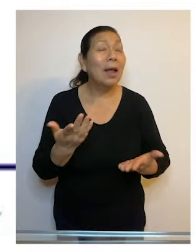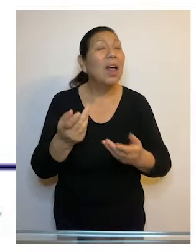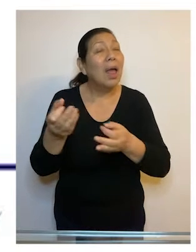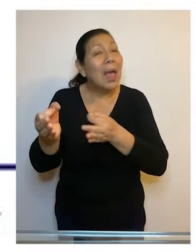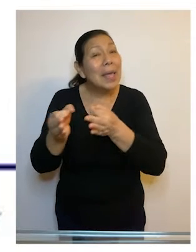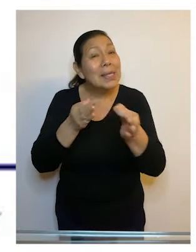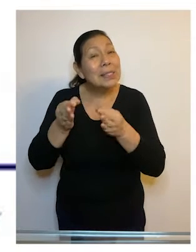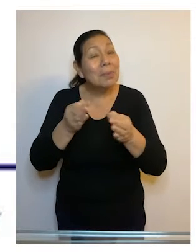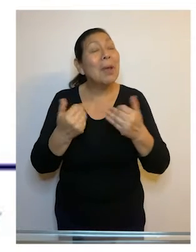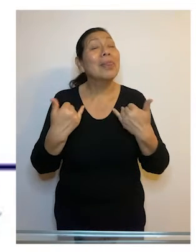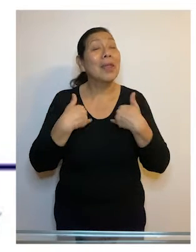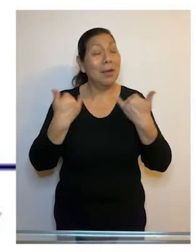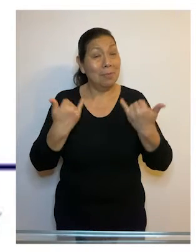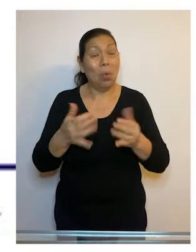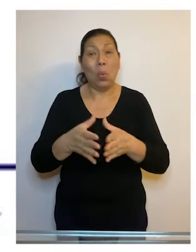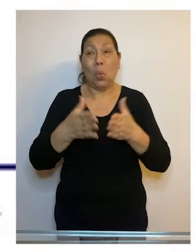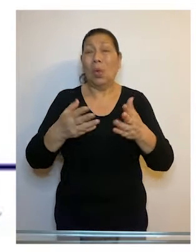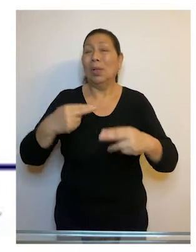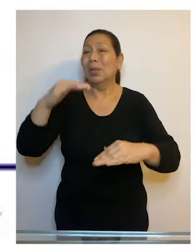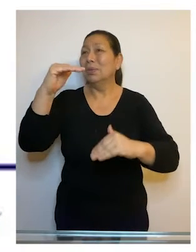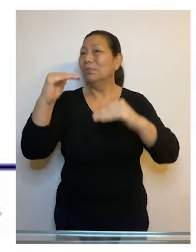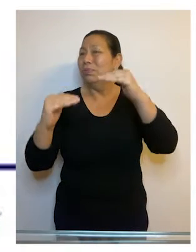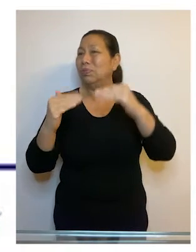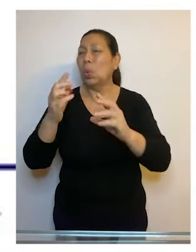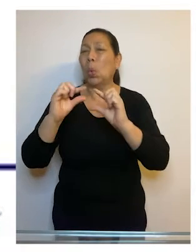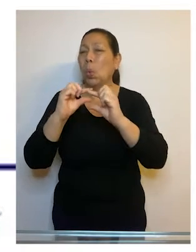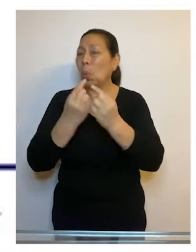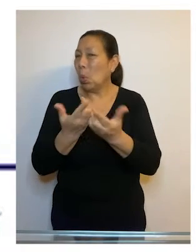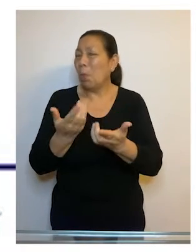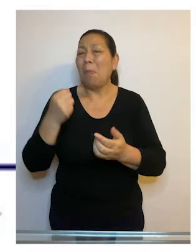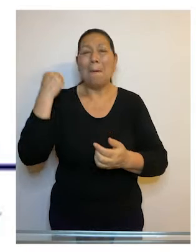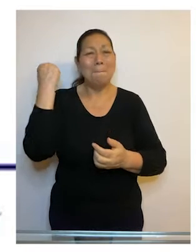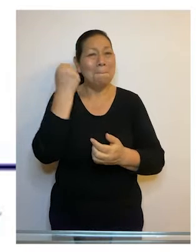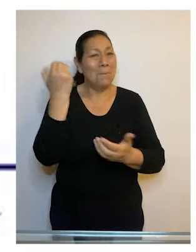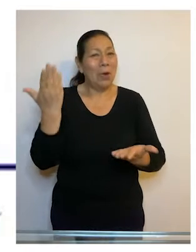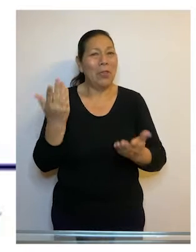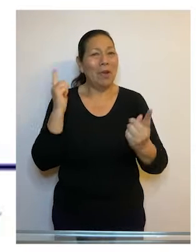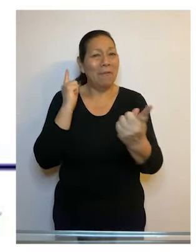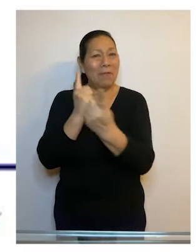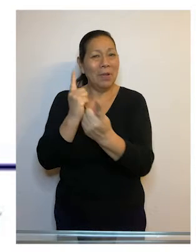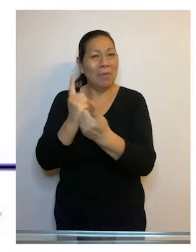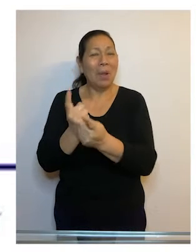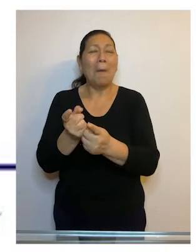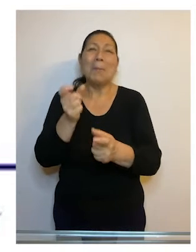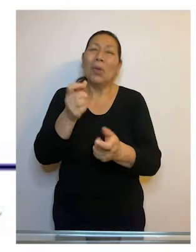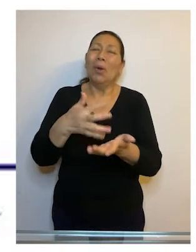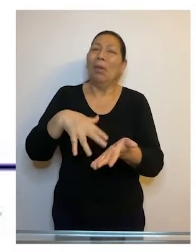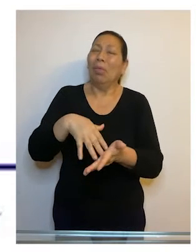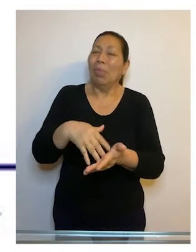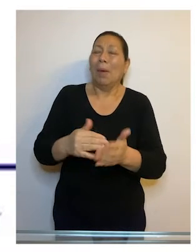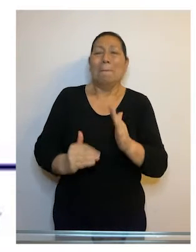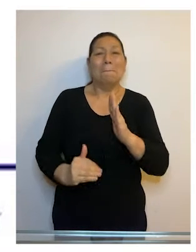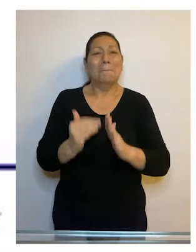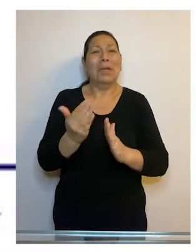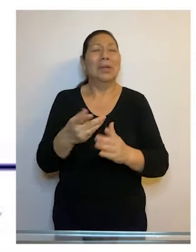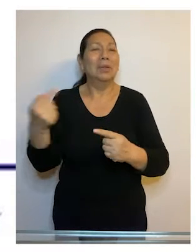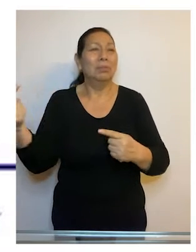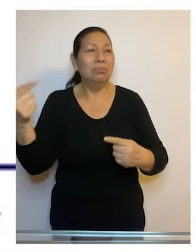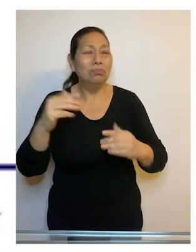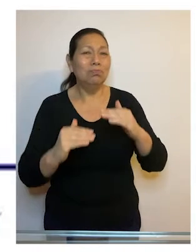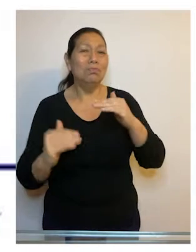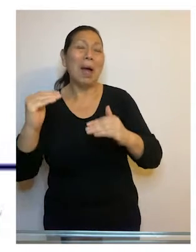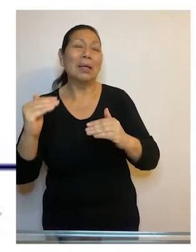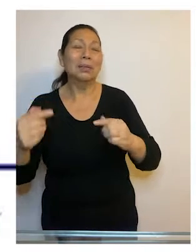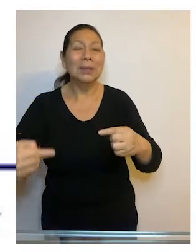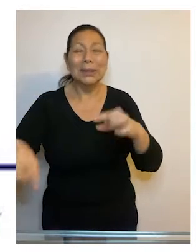grafica lo que hasta ahora tenemos, las grandes desigualdades, grupos poderosos frente a grupos débiles, mayorías versus